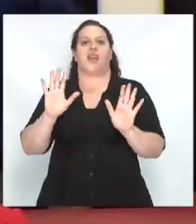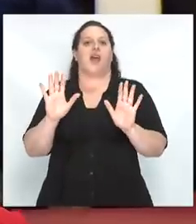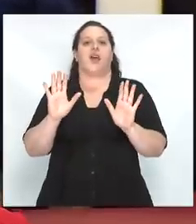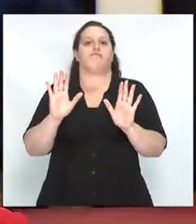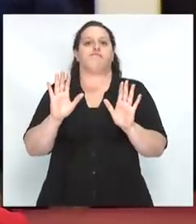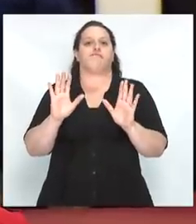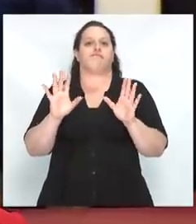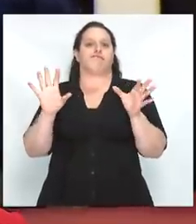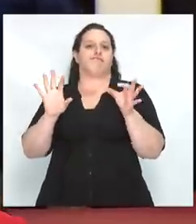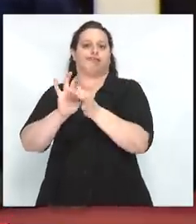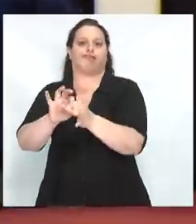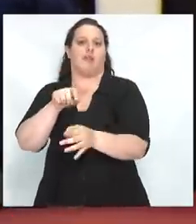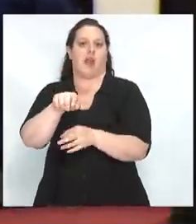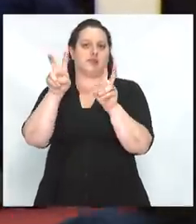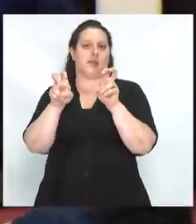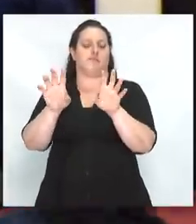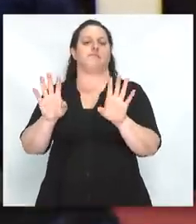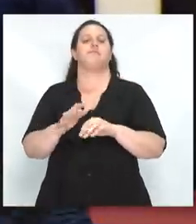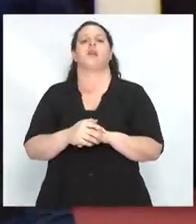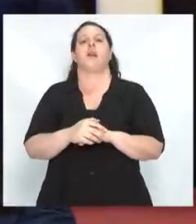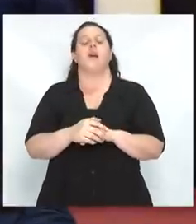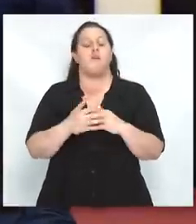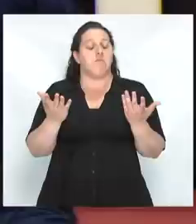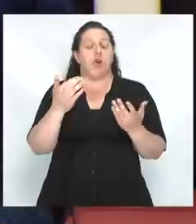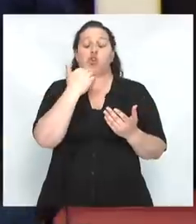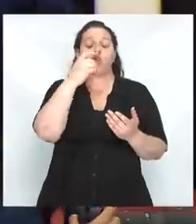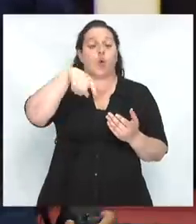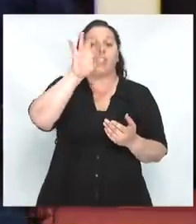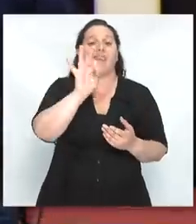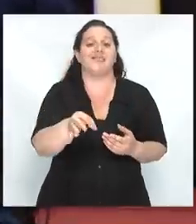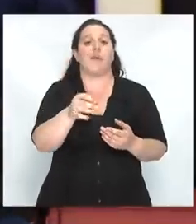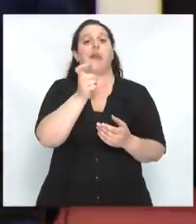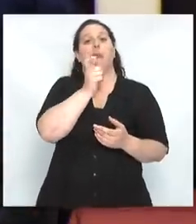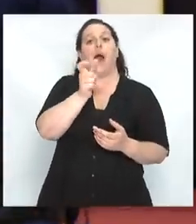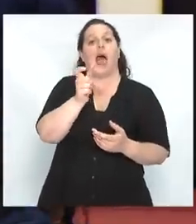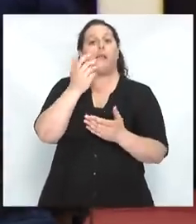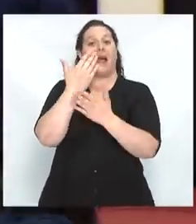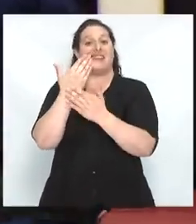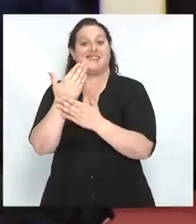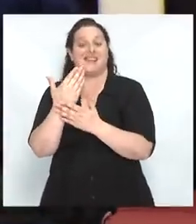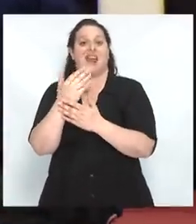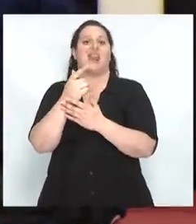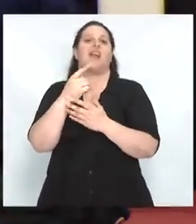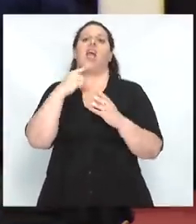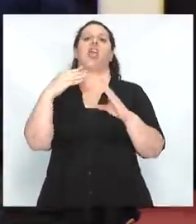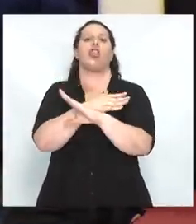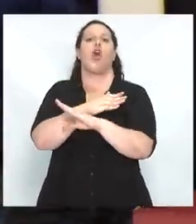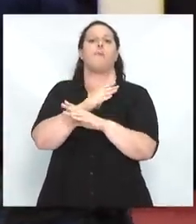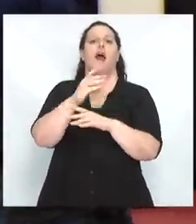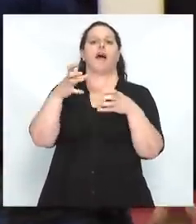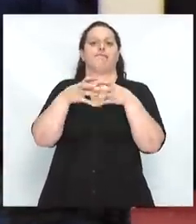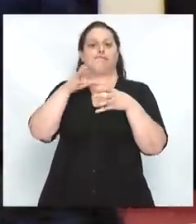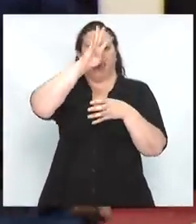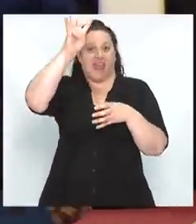con todo lo que implica históricamente, no sé si sabéis que la palabra izquierda en el lenguaje indoeuropeo hace